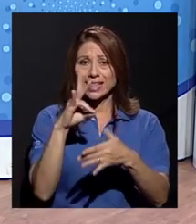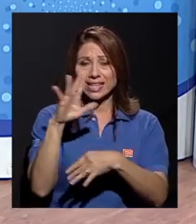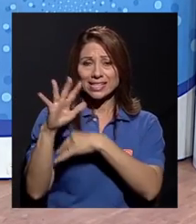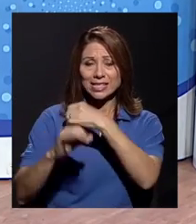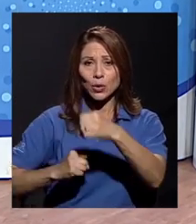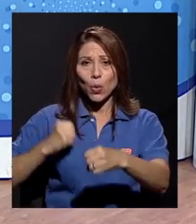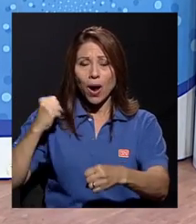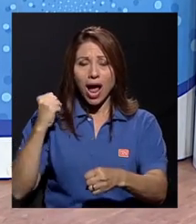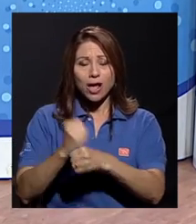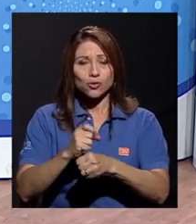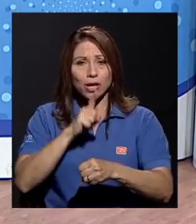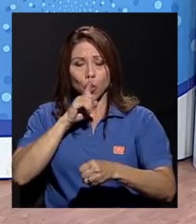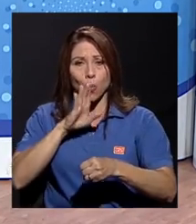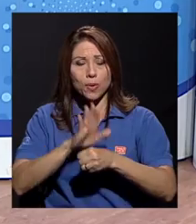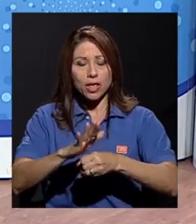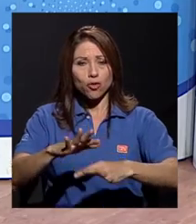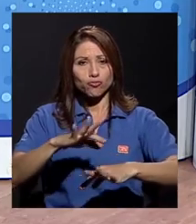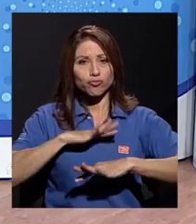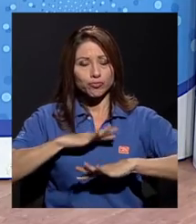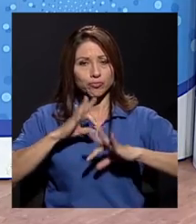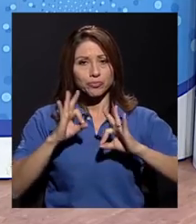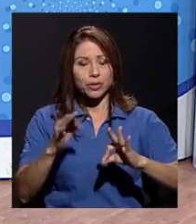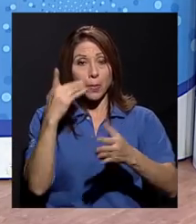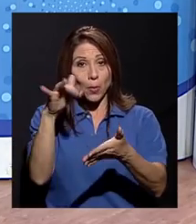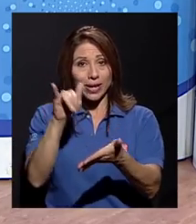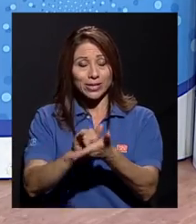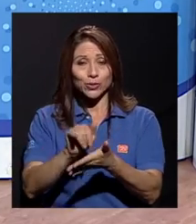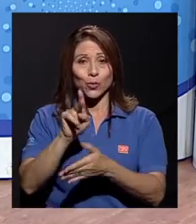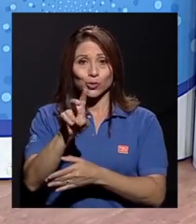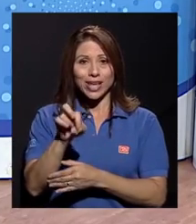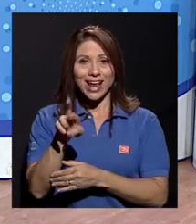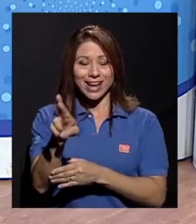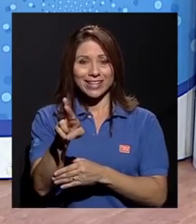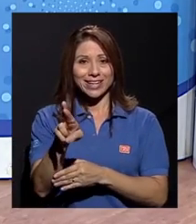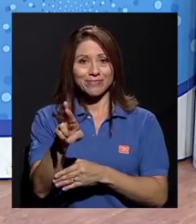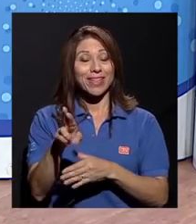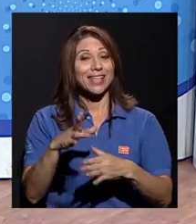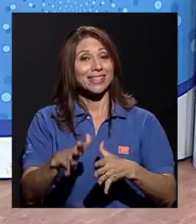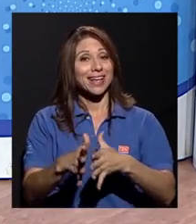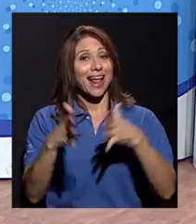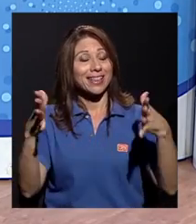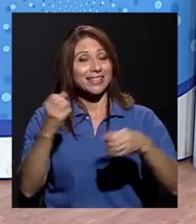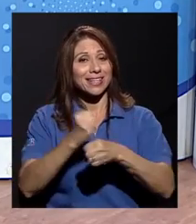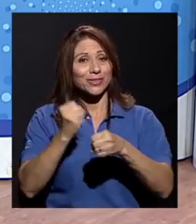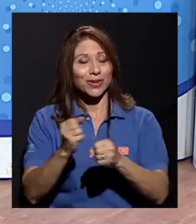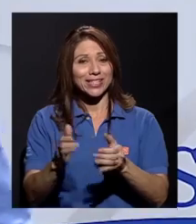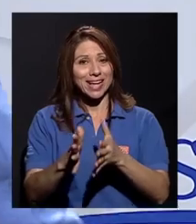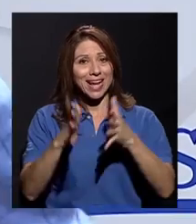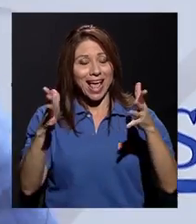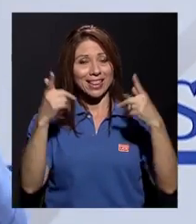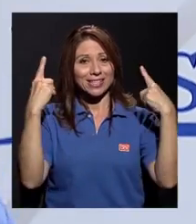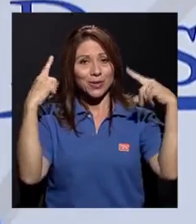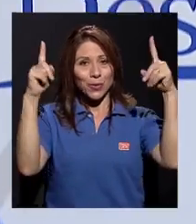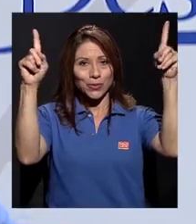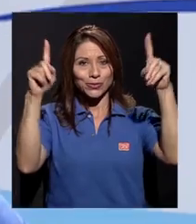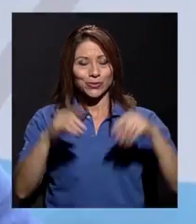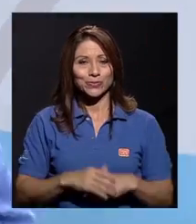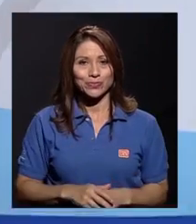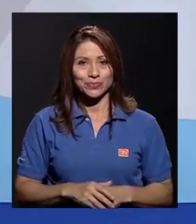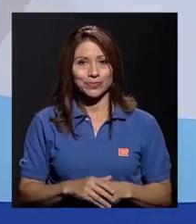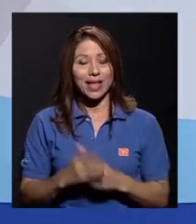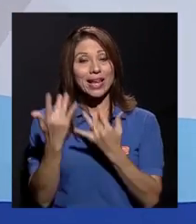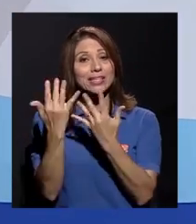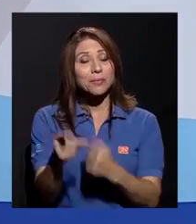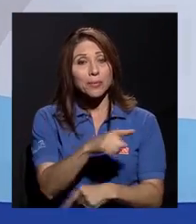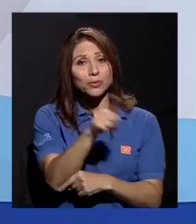cumplido a toda cabalidad. Por eso, la UCR es Grandes Acciones, Grandes Logros. Les